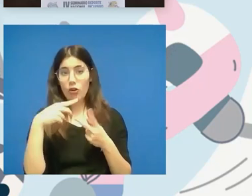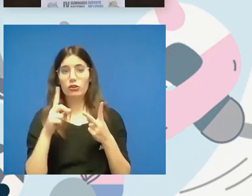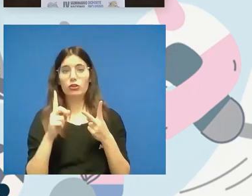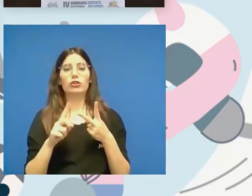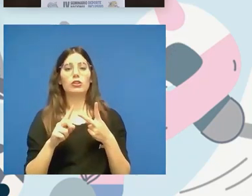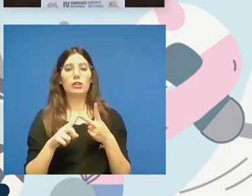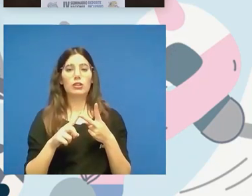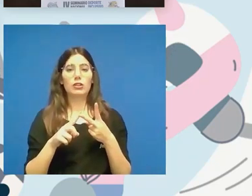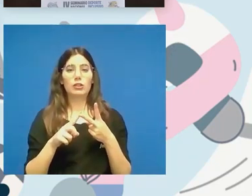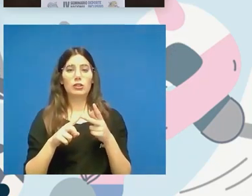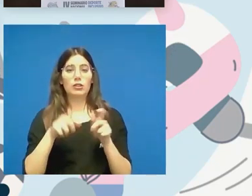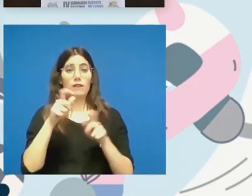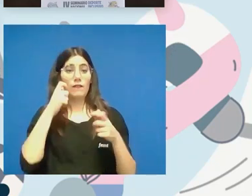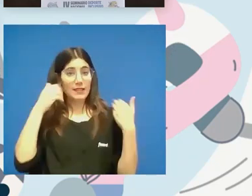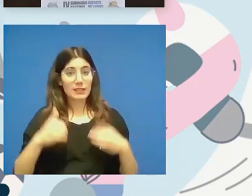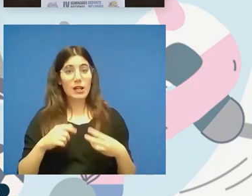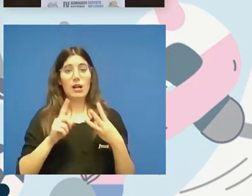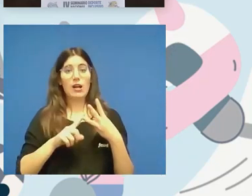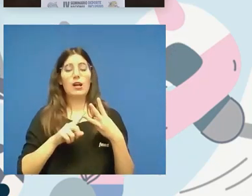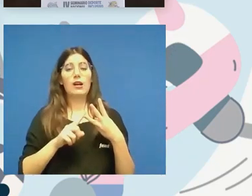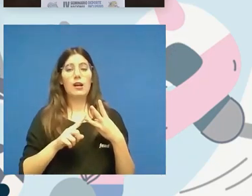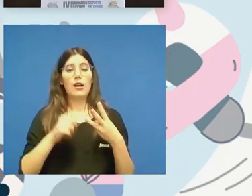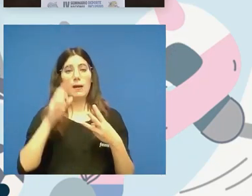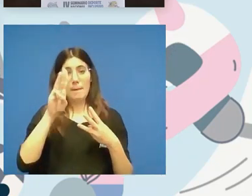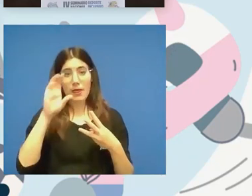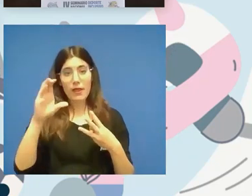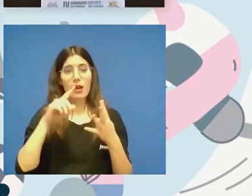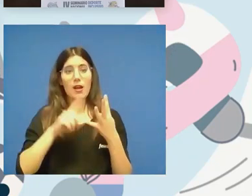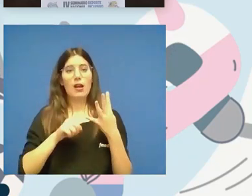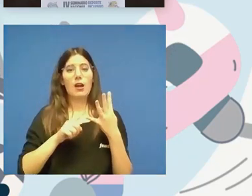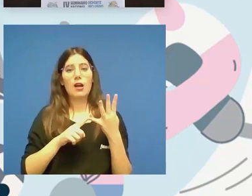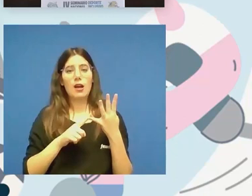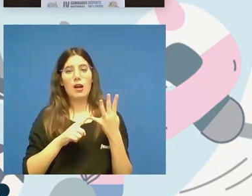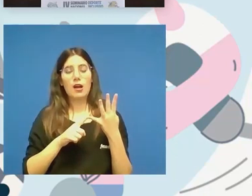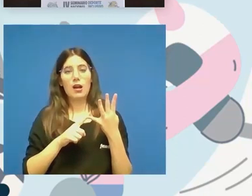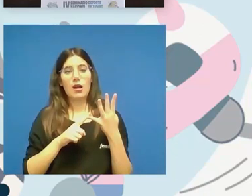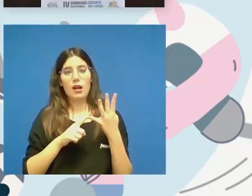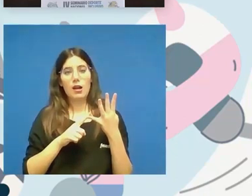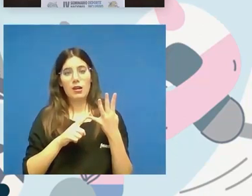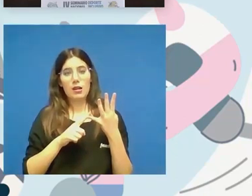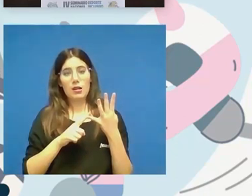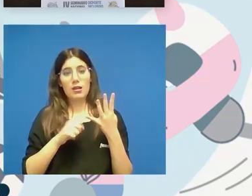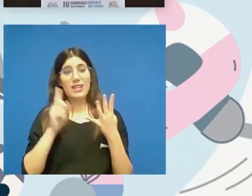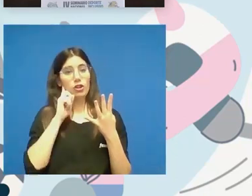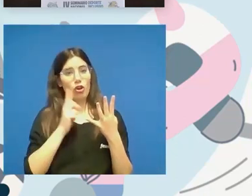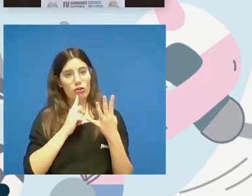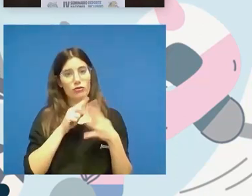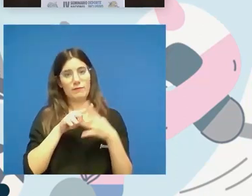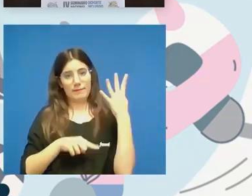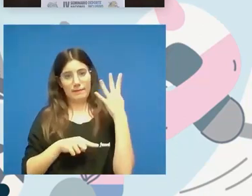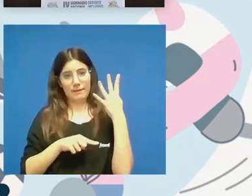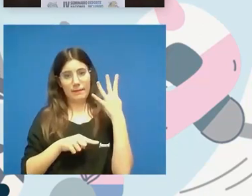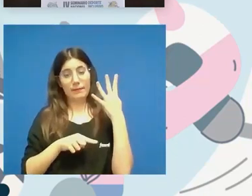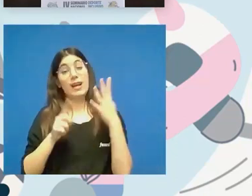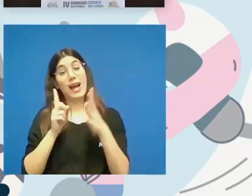de personas con discapacidad física la de personas con parálisis cerebral y la federación española de deportes para sordos y la